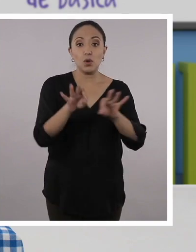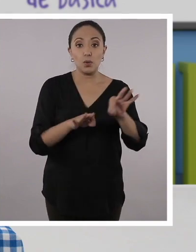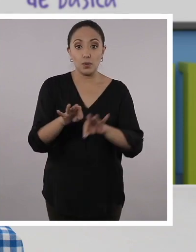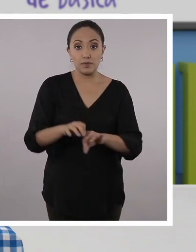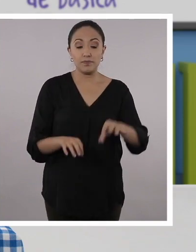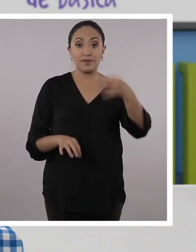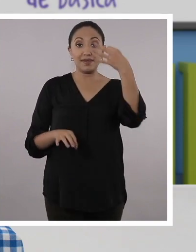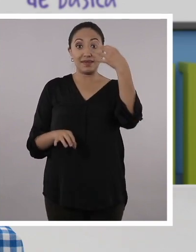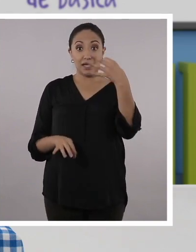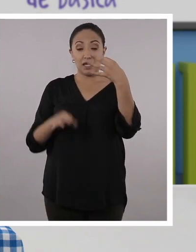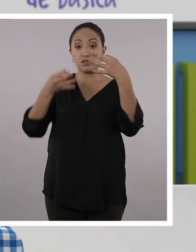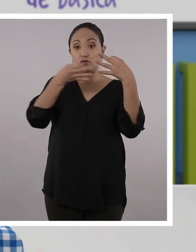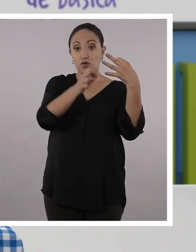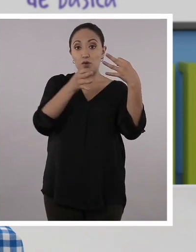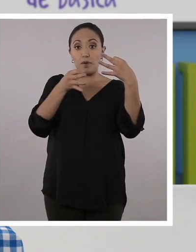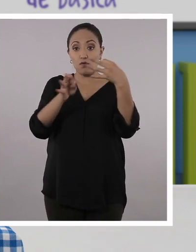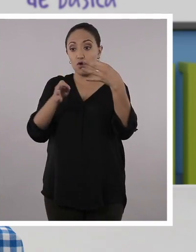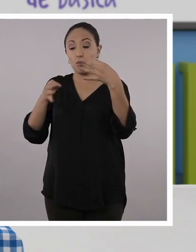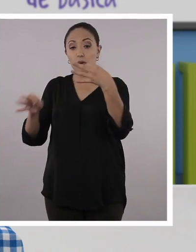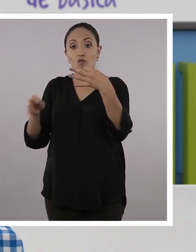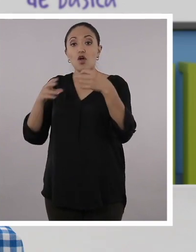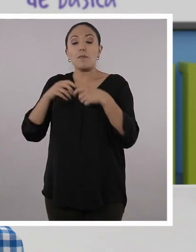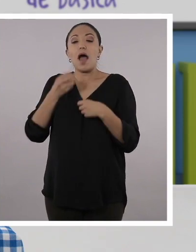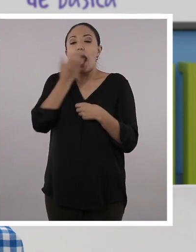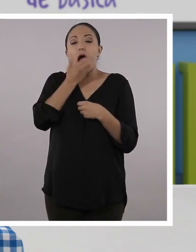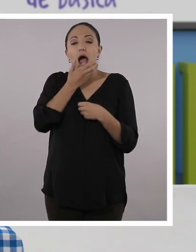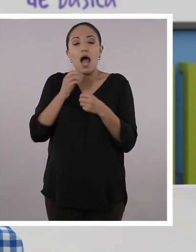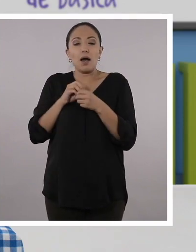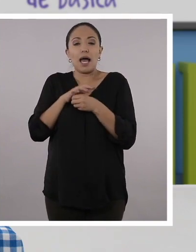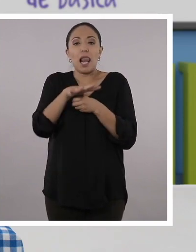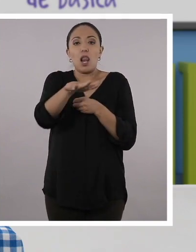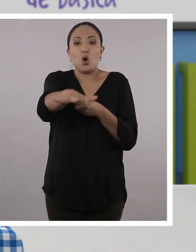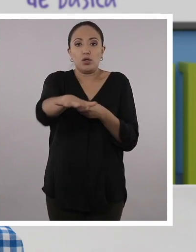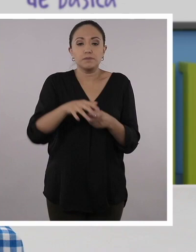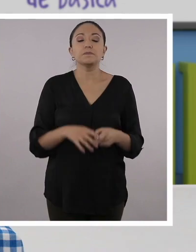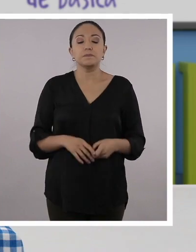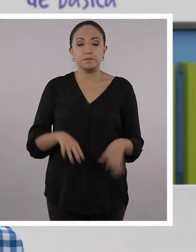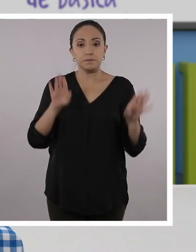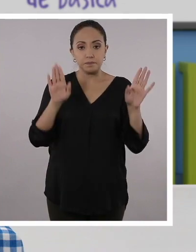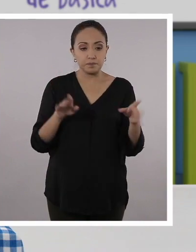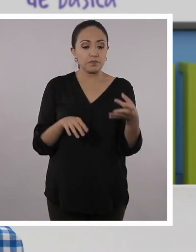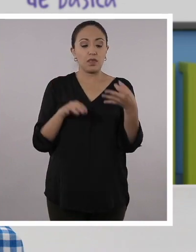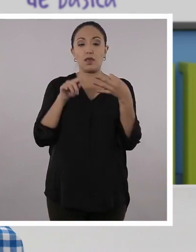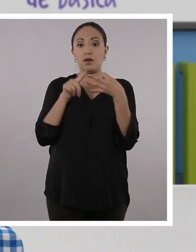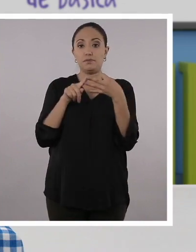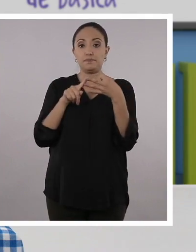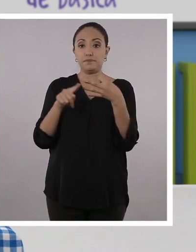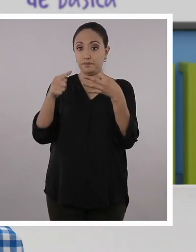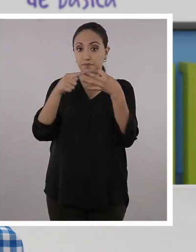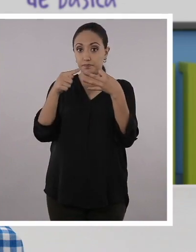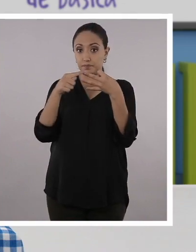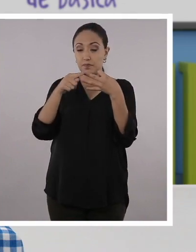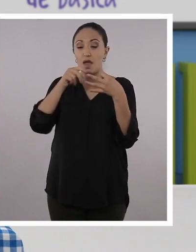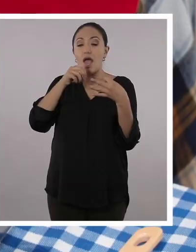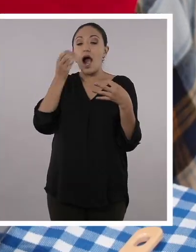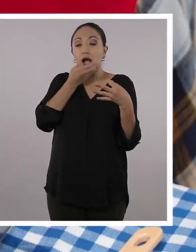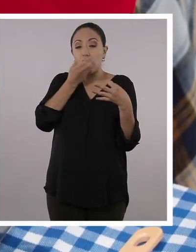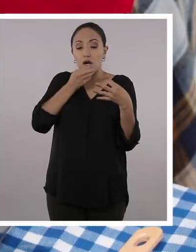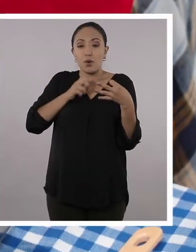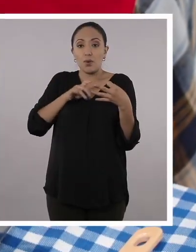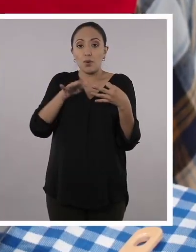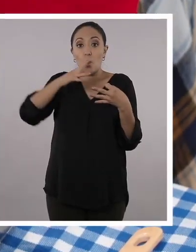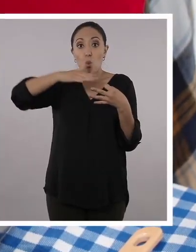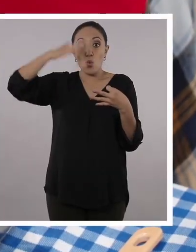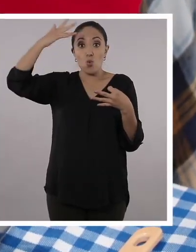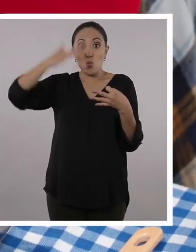justamente hay tres formas de cómo se transmite el calor. Ah, tres formas. A ver, cuéntenos. Comencemos con la primera. Santi,